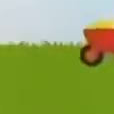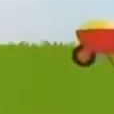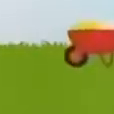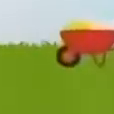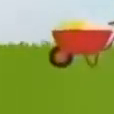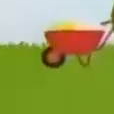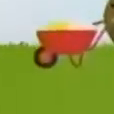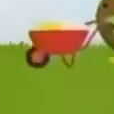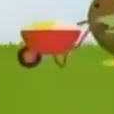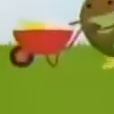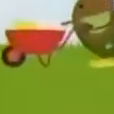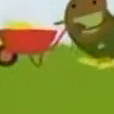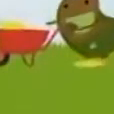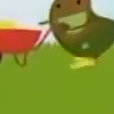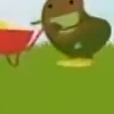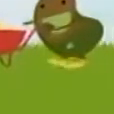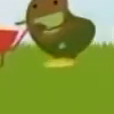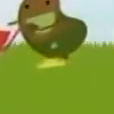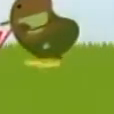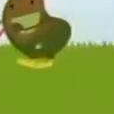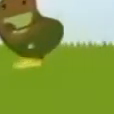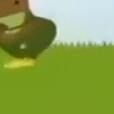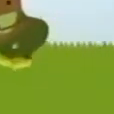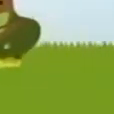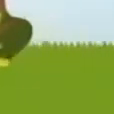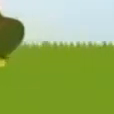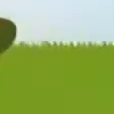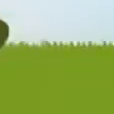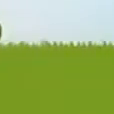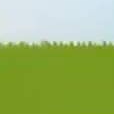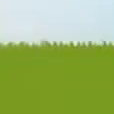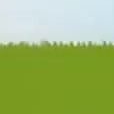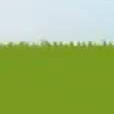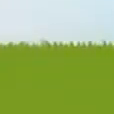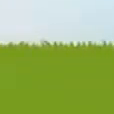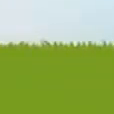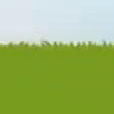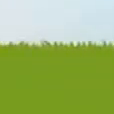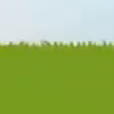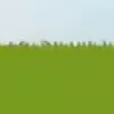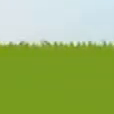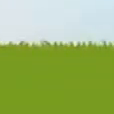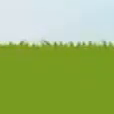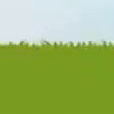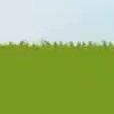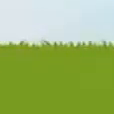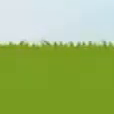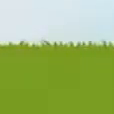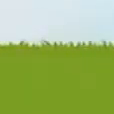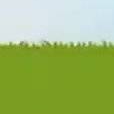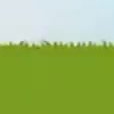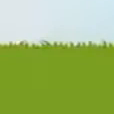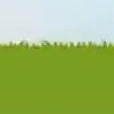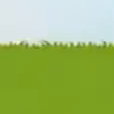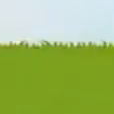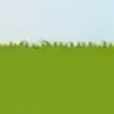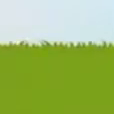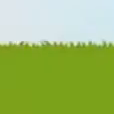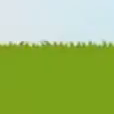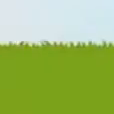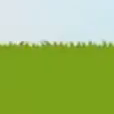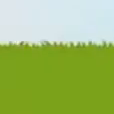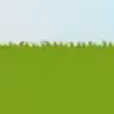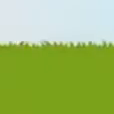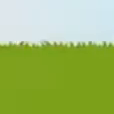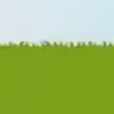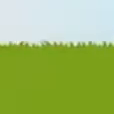agroquímicos, siempre debe desechar los envases en depósitos especiales para agroquímicos. Jamás debe tirarlos en el basurero